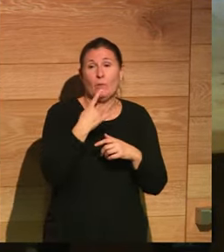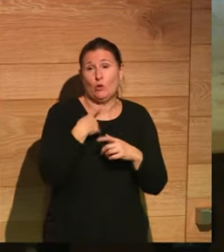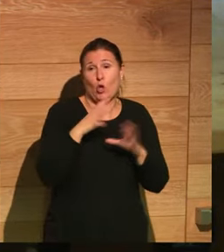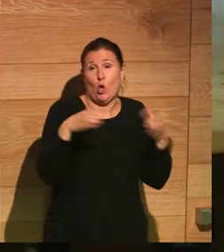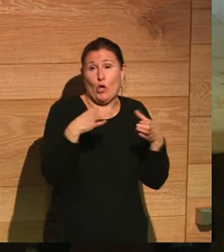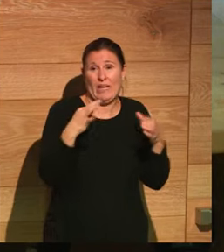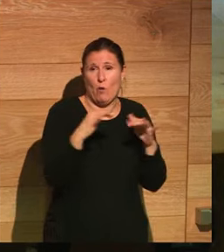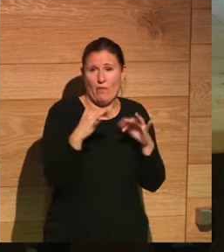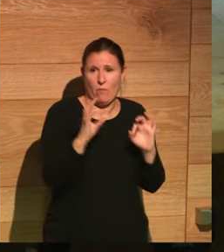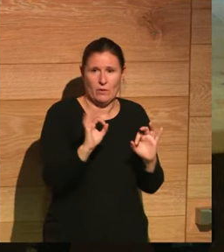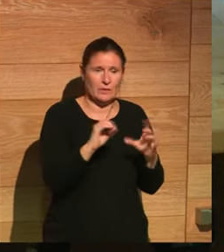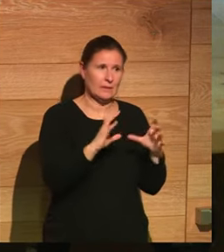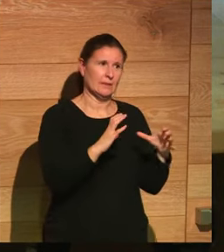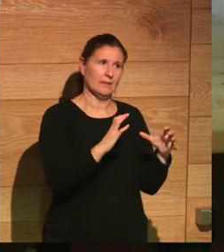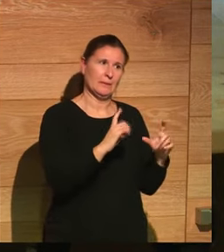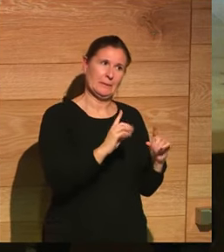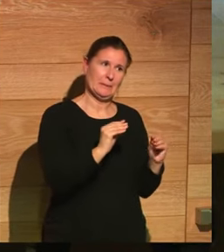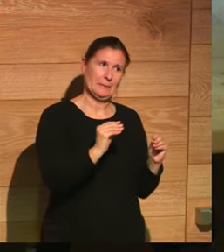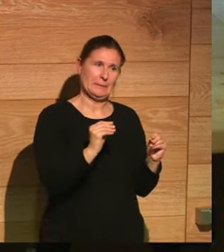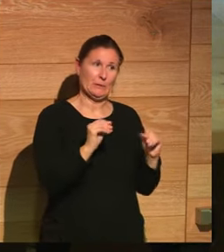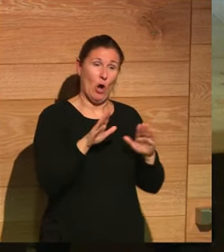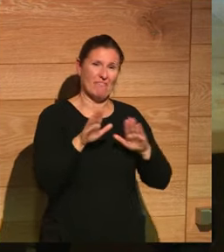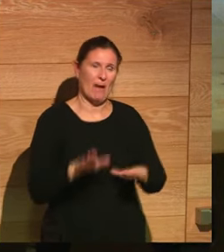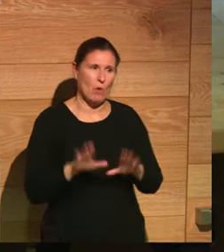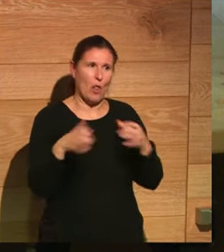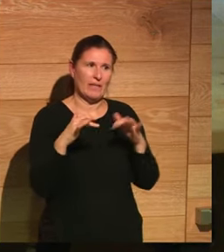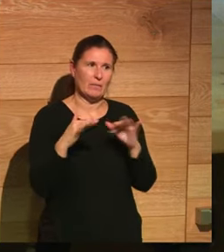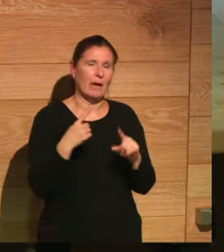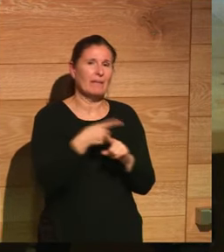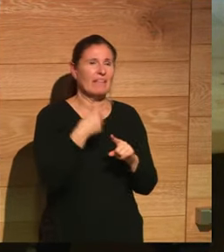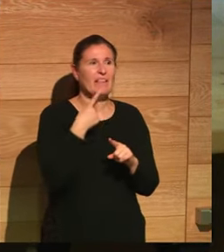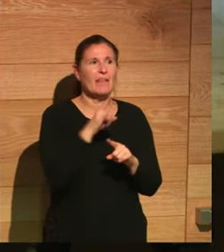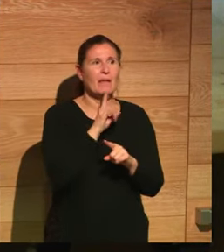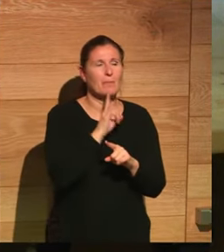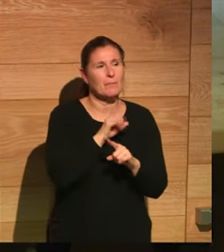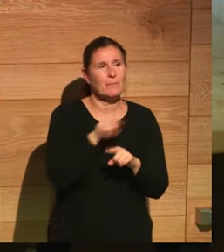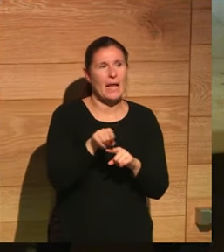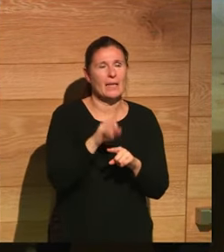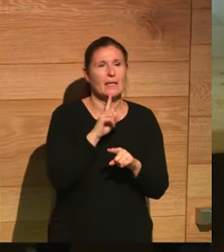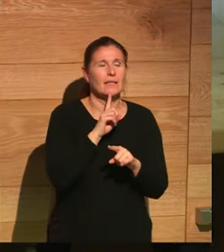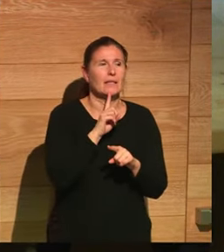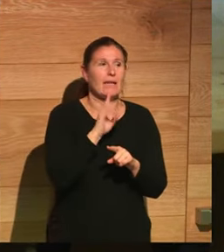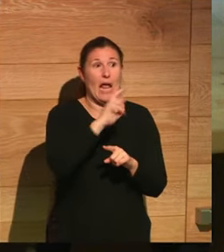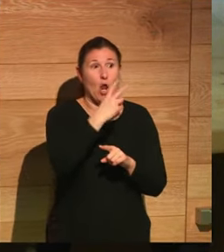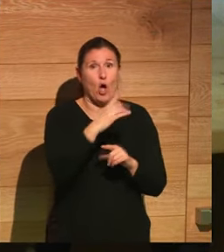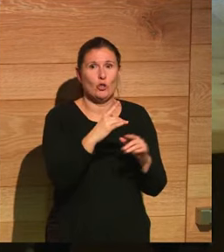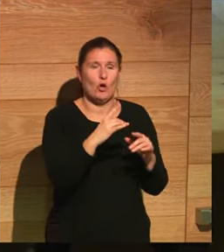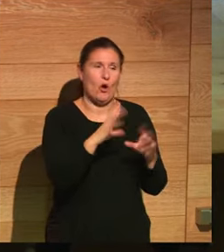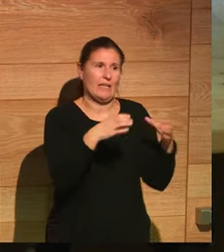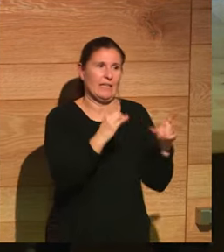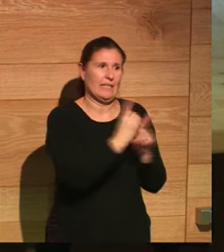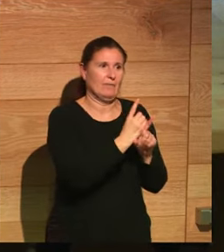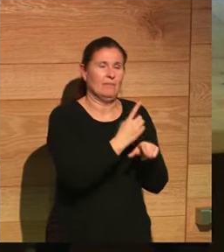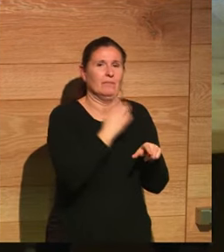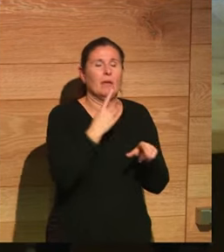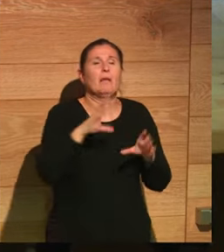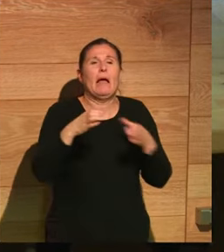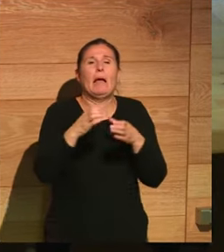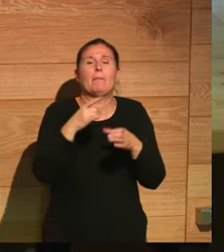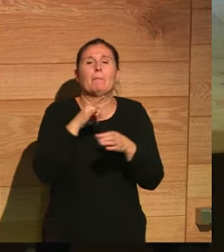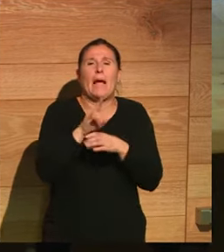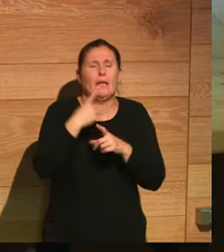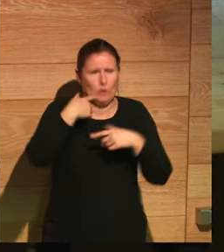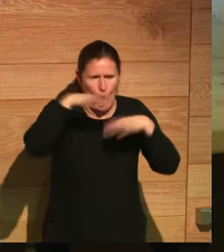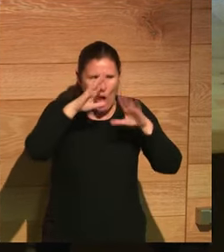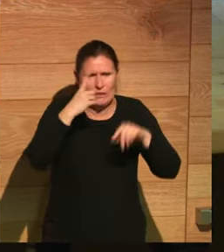el que tengo que estar con mucho cuidado es con el bulo que deja mal al equipo rival el que deja mal a mi equipo ya me ocuparé yo